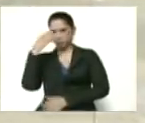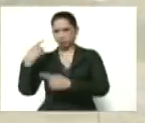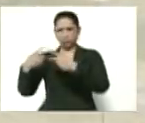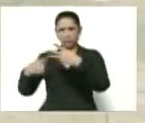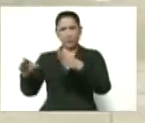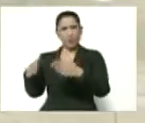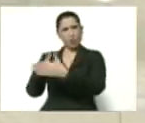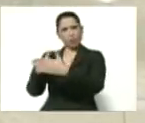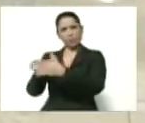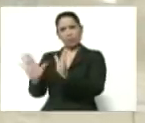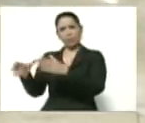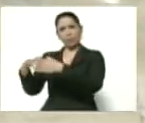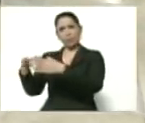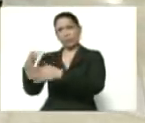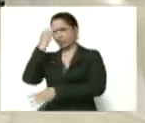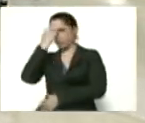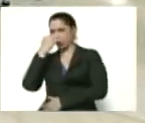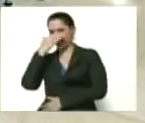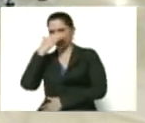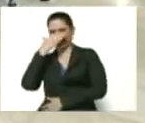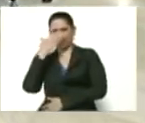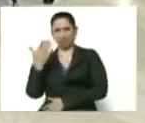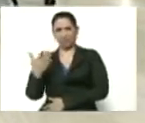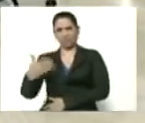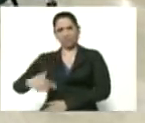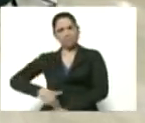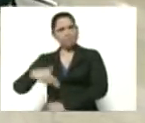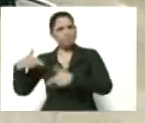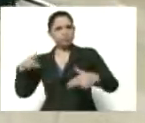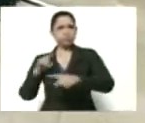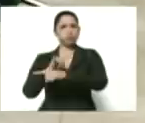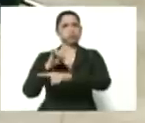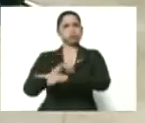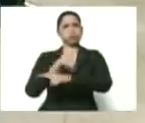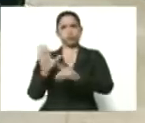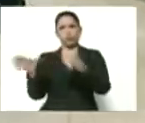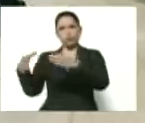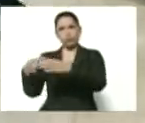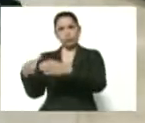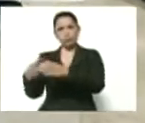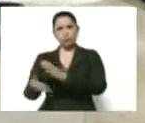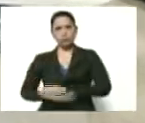terroristas, de delincuentes, malandros, traidores, mercenarios.